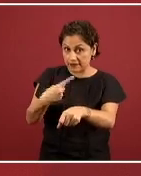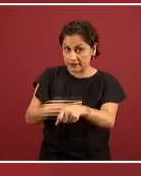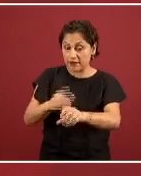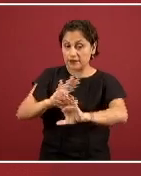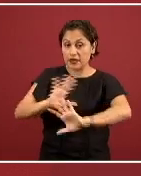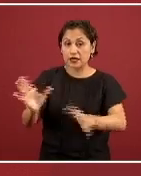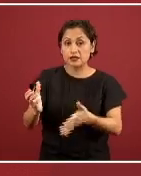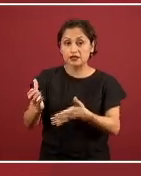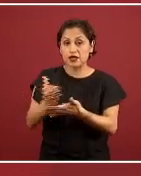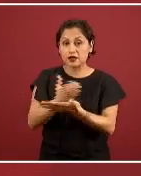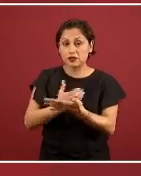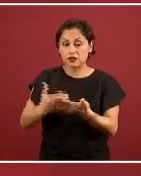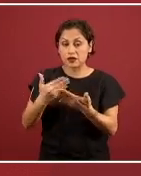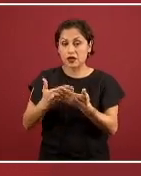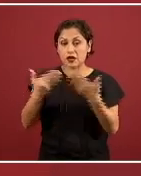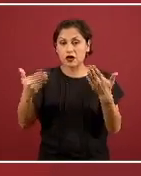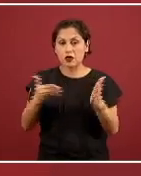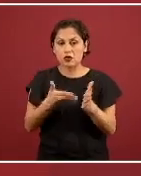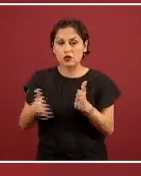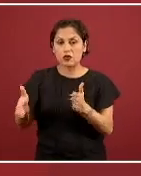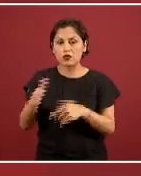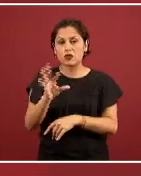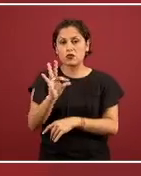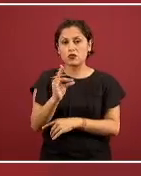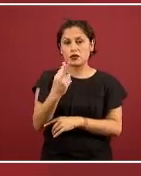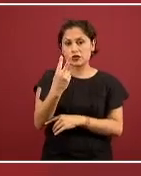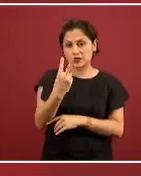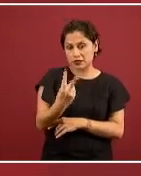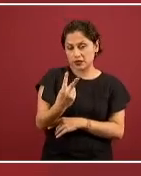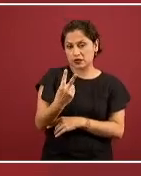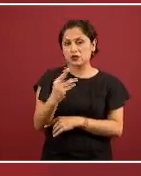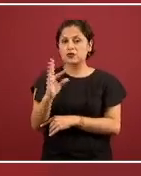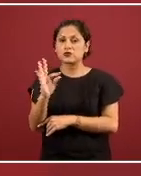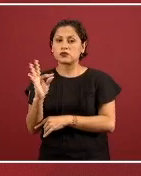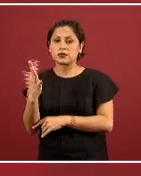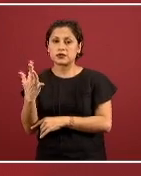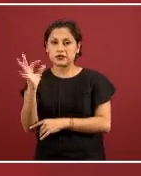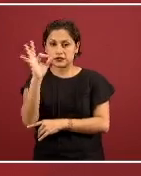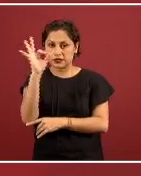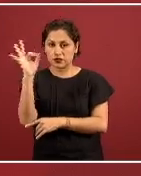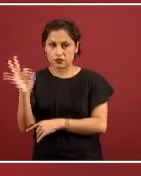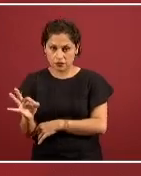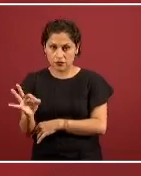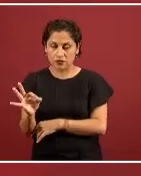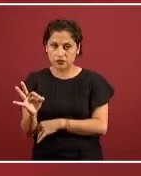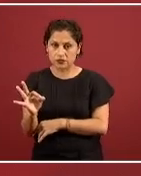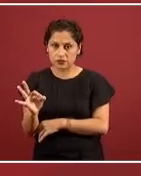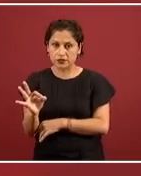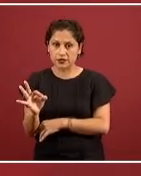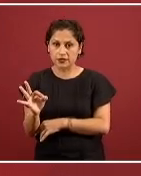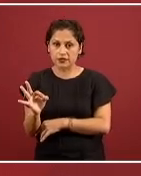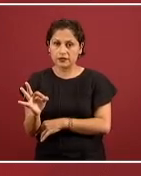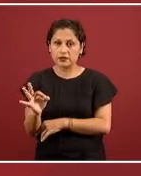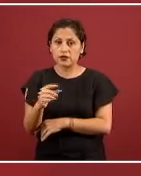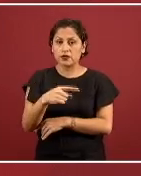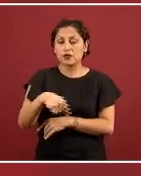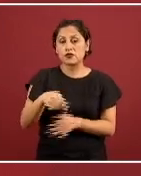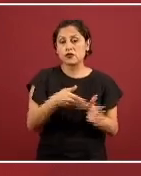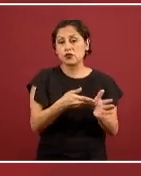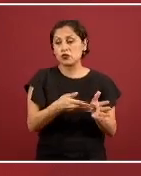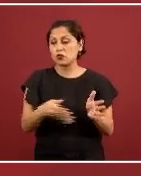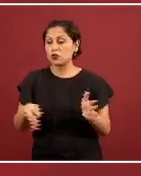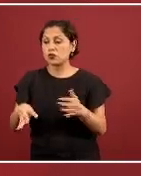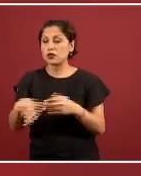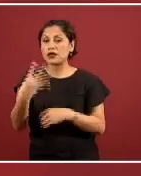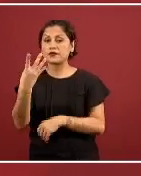ha estado fluctuando entre un 42 y un 45% que son los casos que tienen ya más de 14 días desde